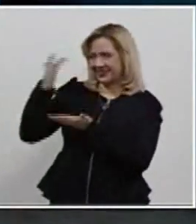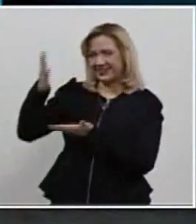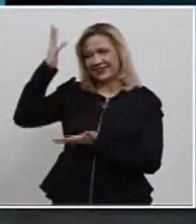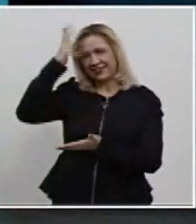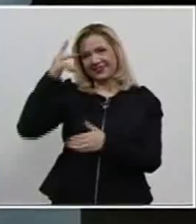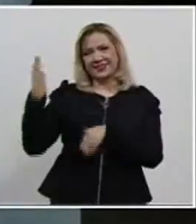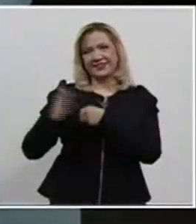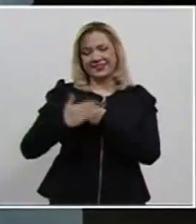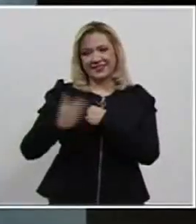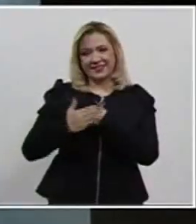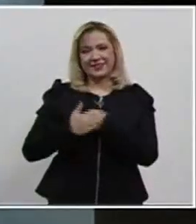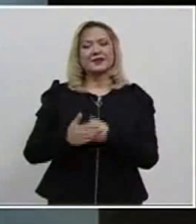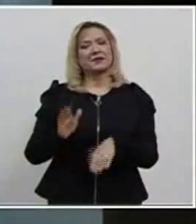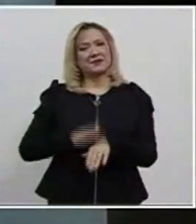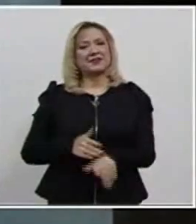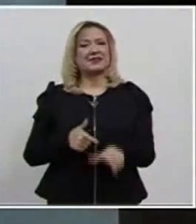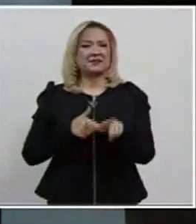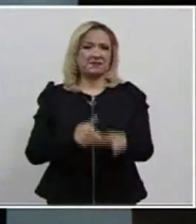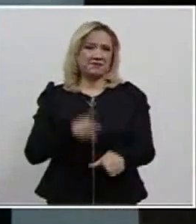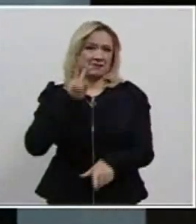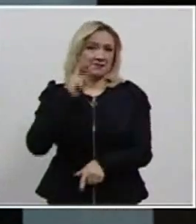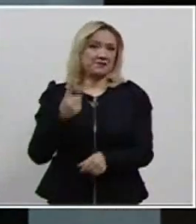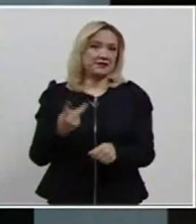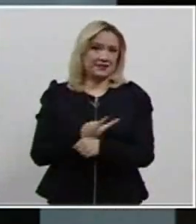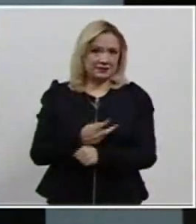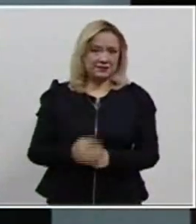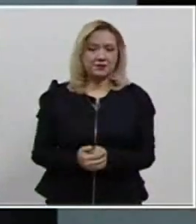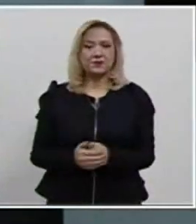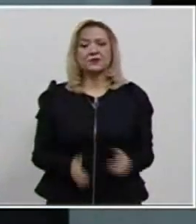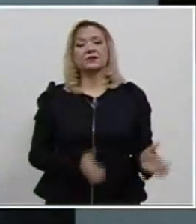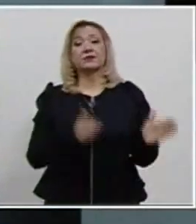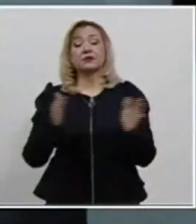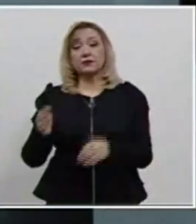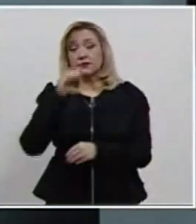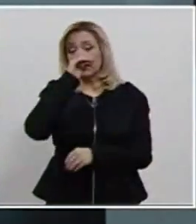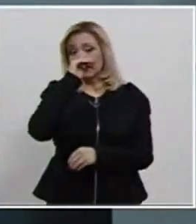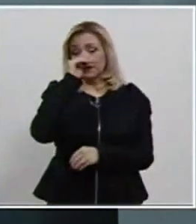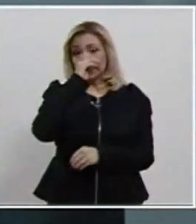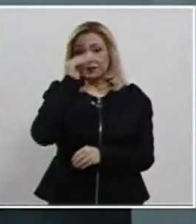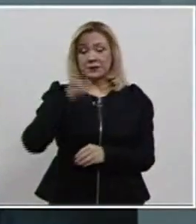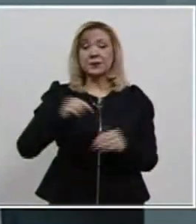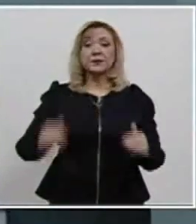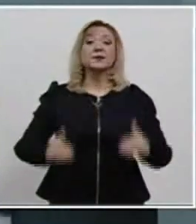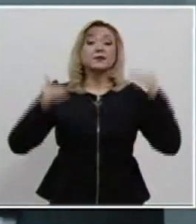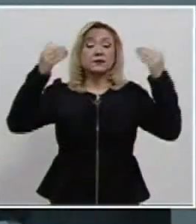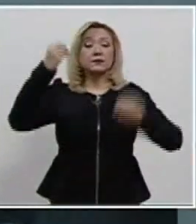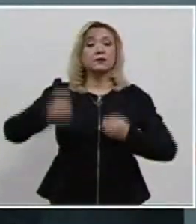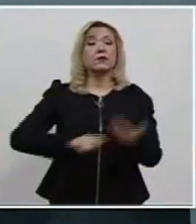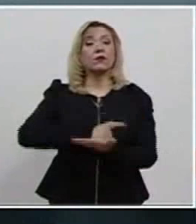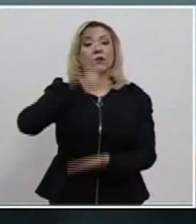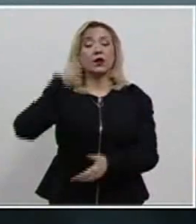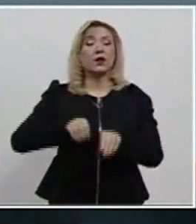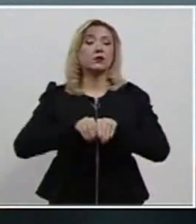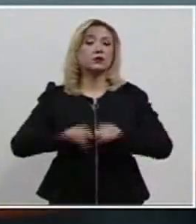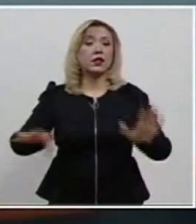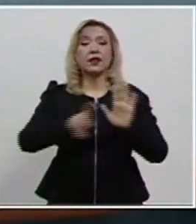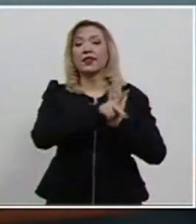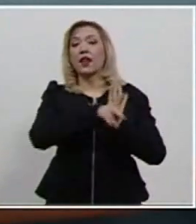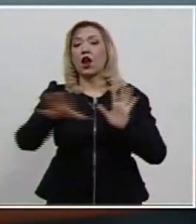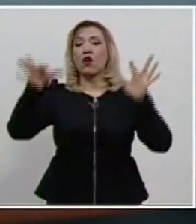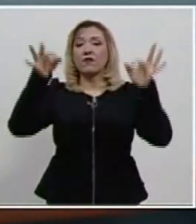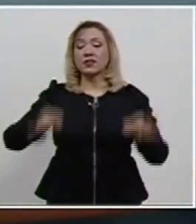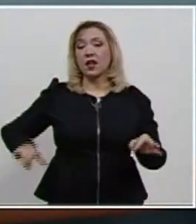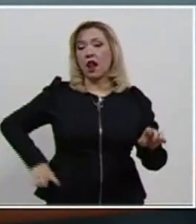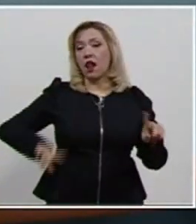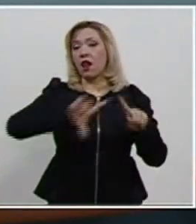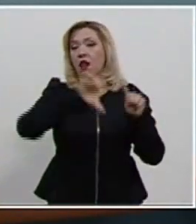reporte. Estaremos pendientes de esta información. en más temas, la Suprema Corte publicó en el diario oficial la sentencia del Pleno